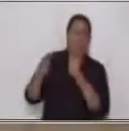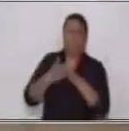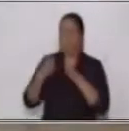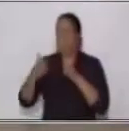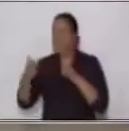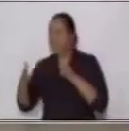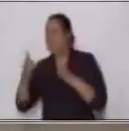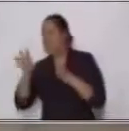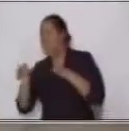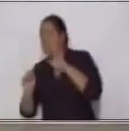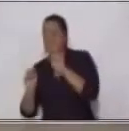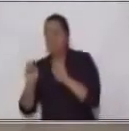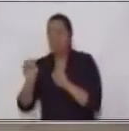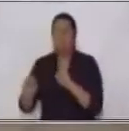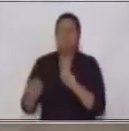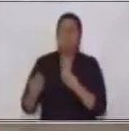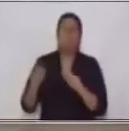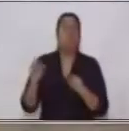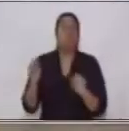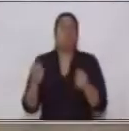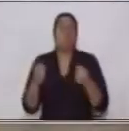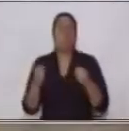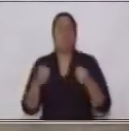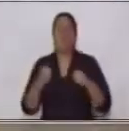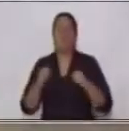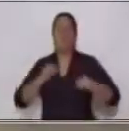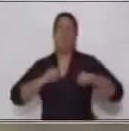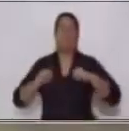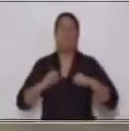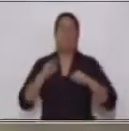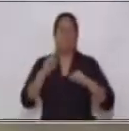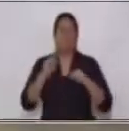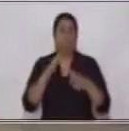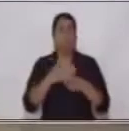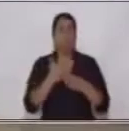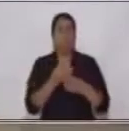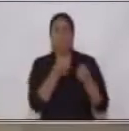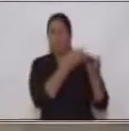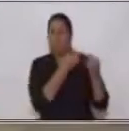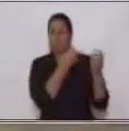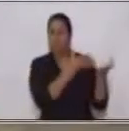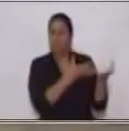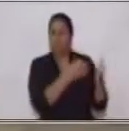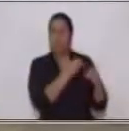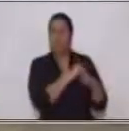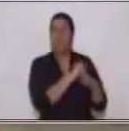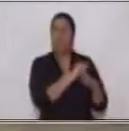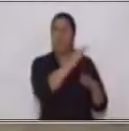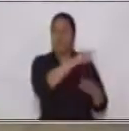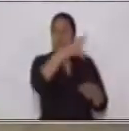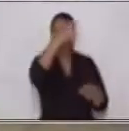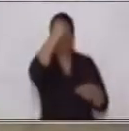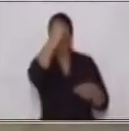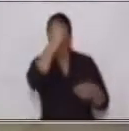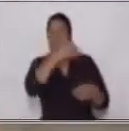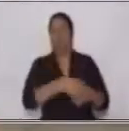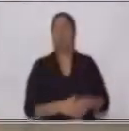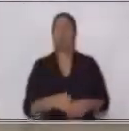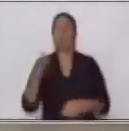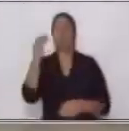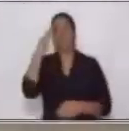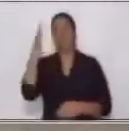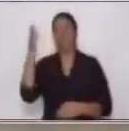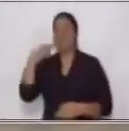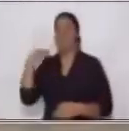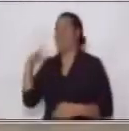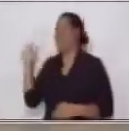encontramos a quien realiza la acción comparte para poder tener un refuerzo en tus aprendizajes agradecemos a